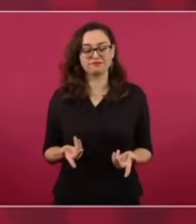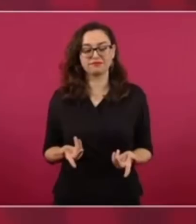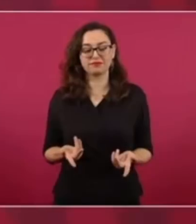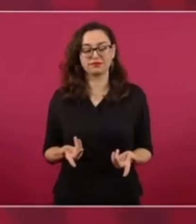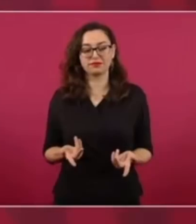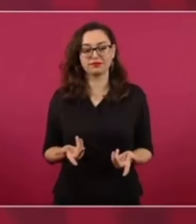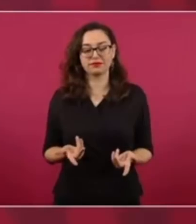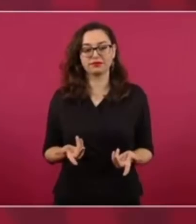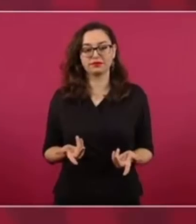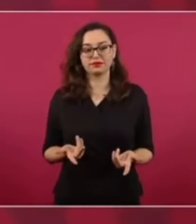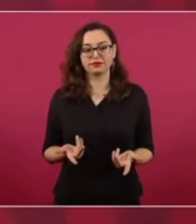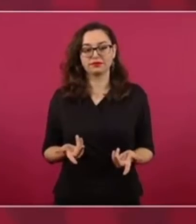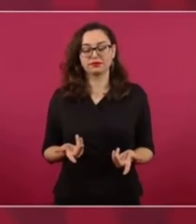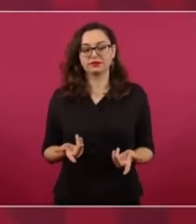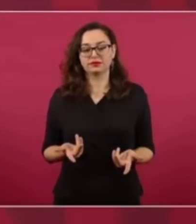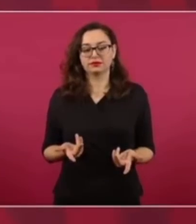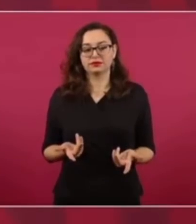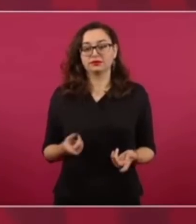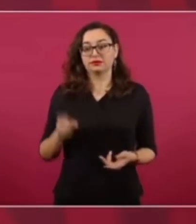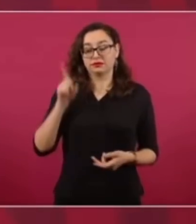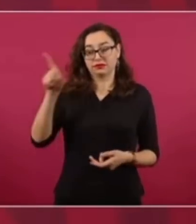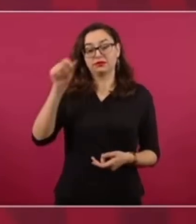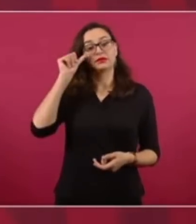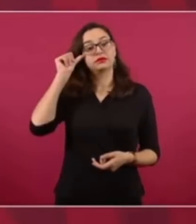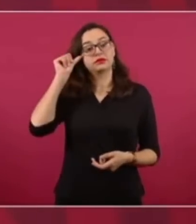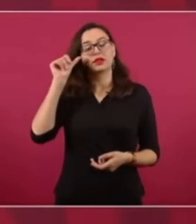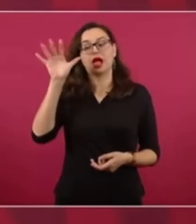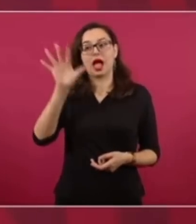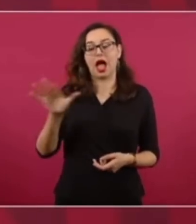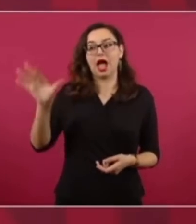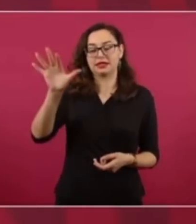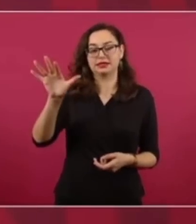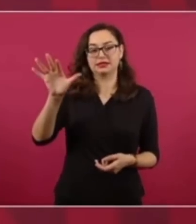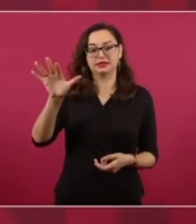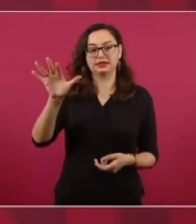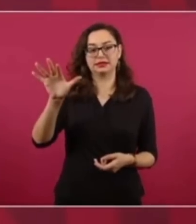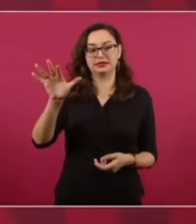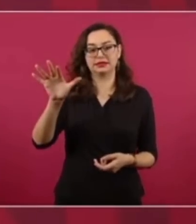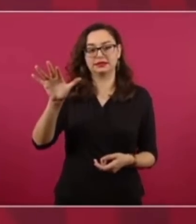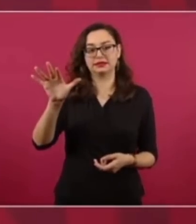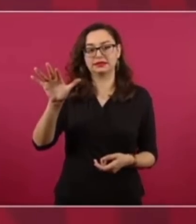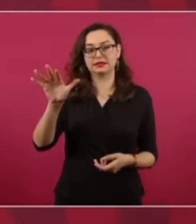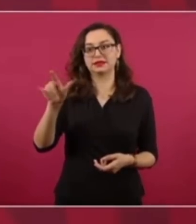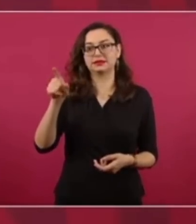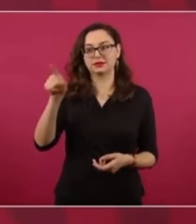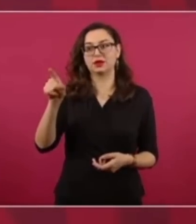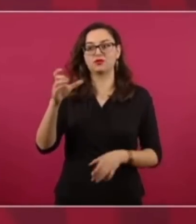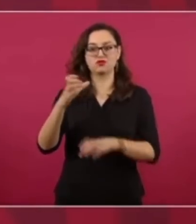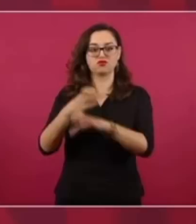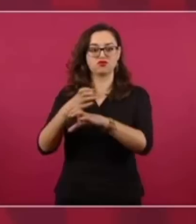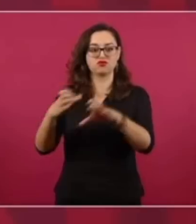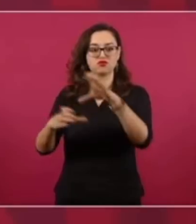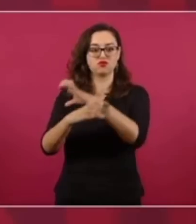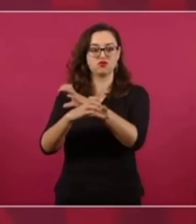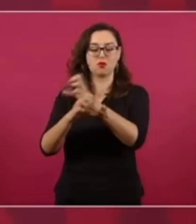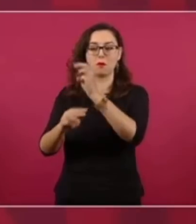hay importación de algunos insumos.